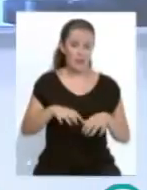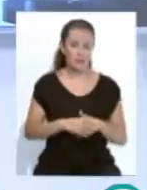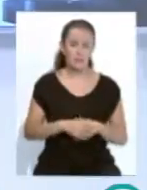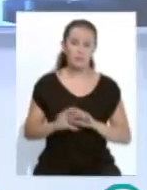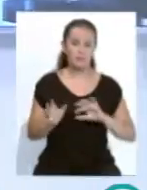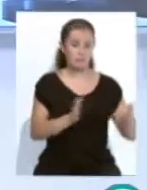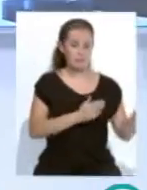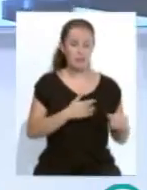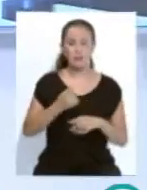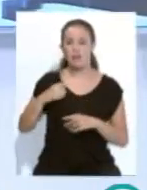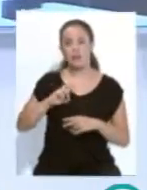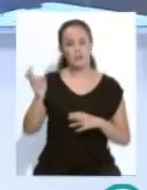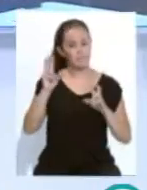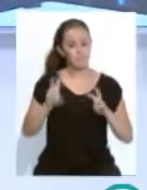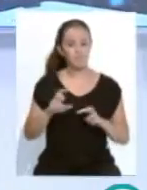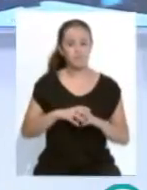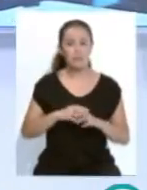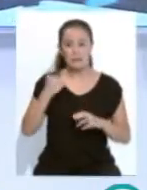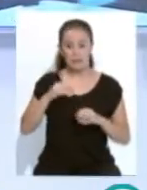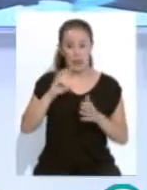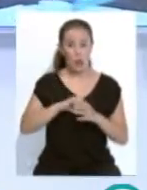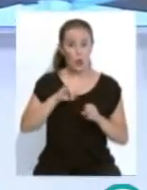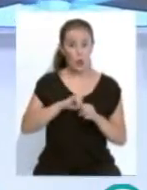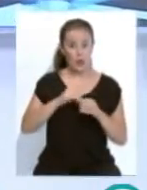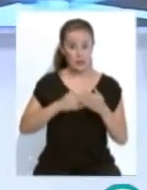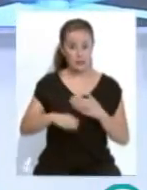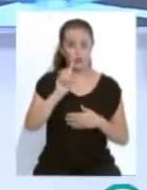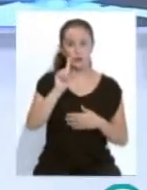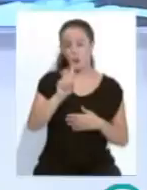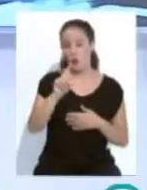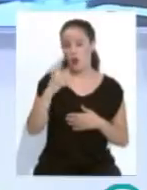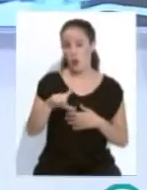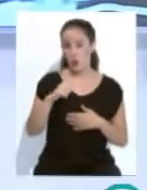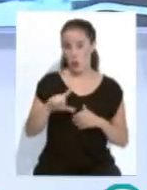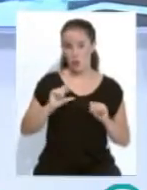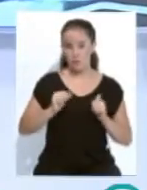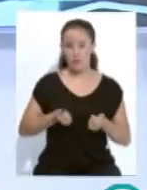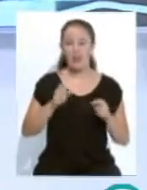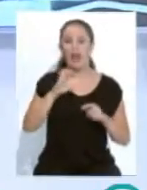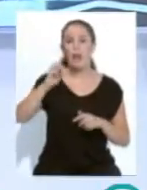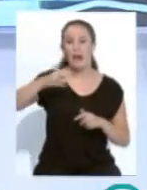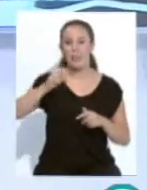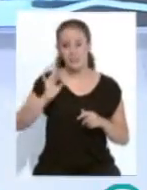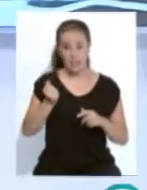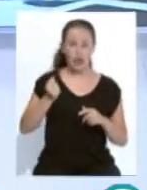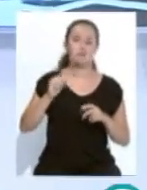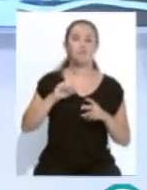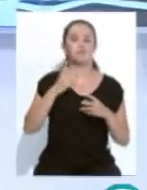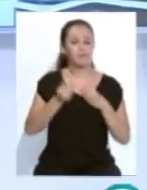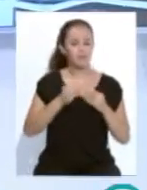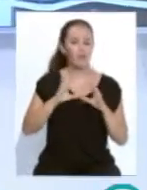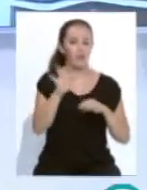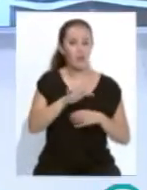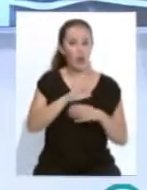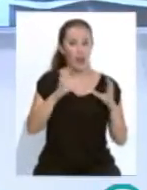Seguimos con otros asuntos. partir del lunes 1 de julio, EMASA pone en marcha la zona naranja del verano y la